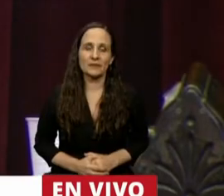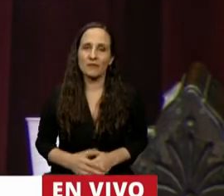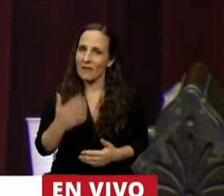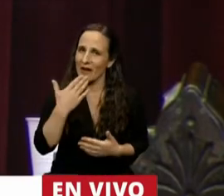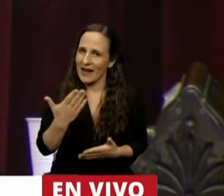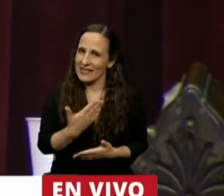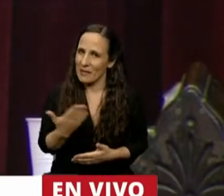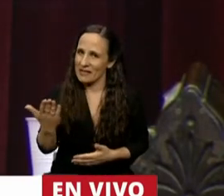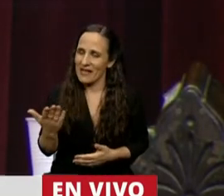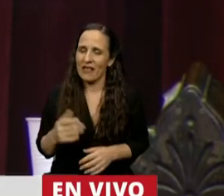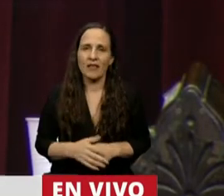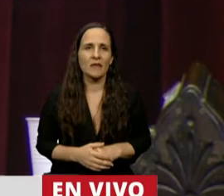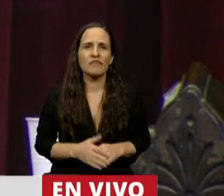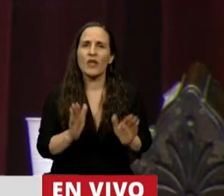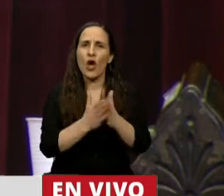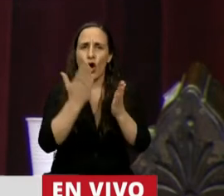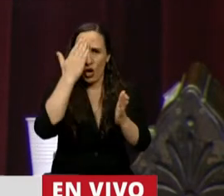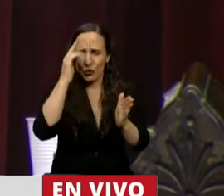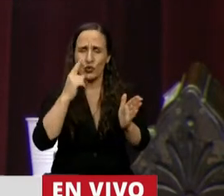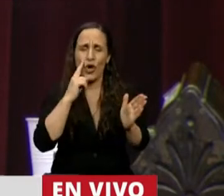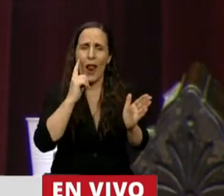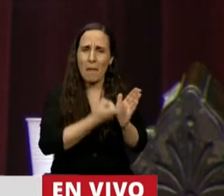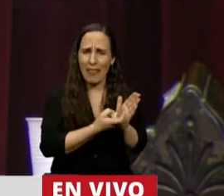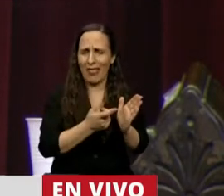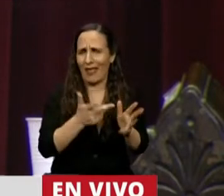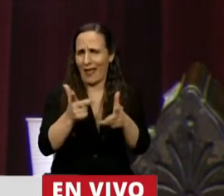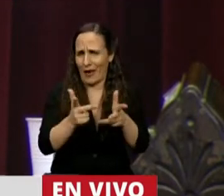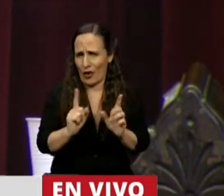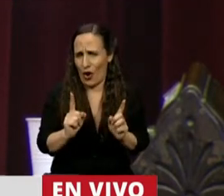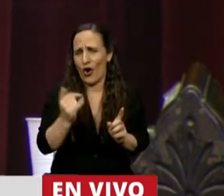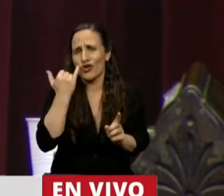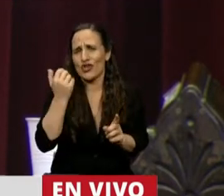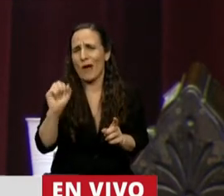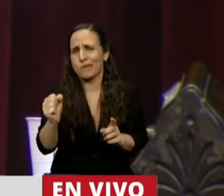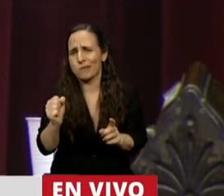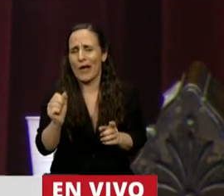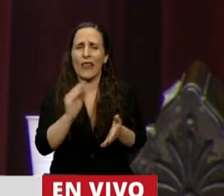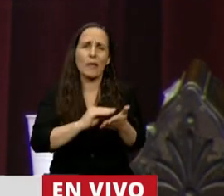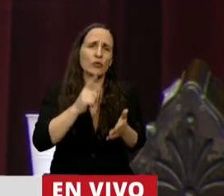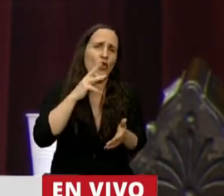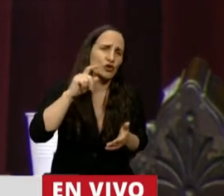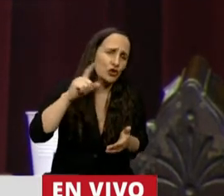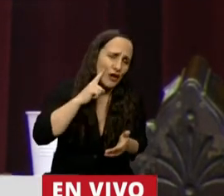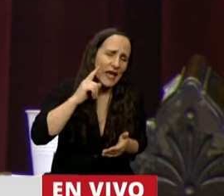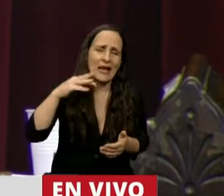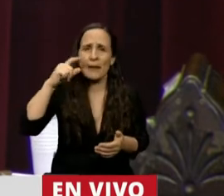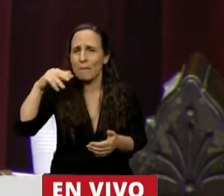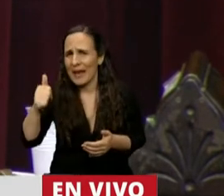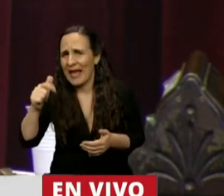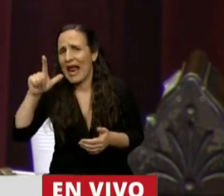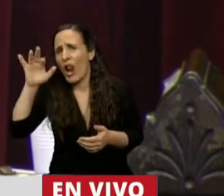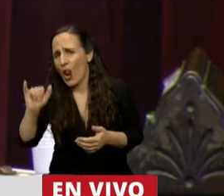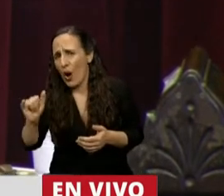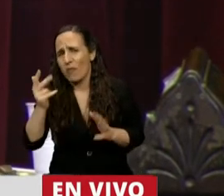tema de la inconstitucionalidad manifiesta. Ya hablaron el diputado Tonel, el diputado Mena, el diputado López.